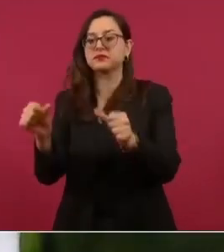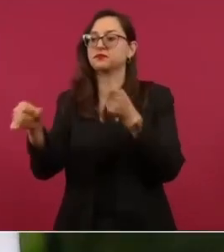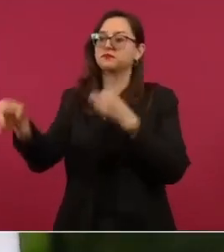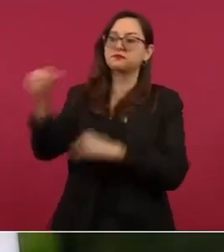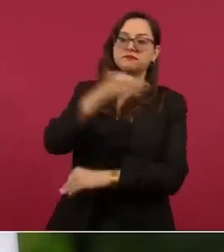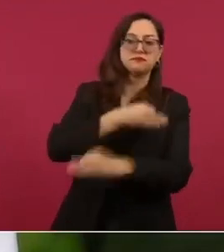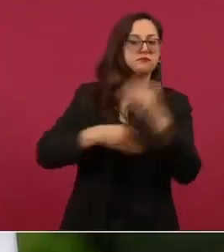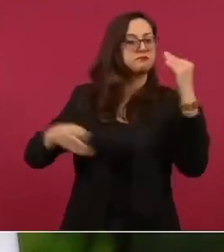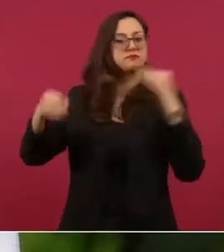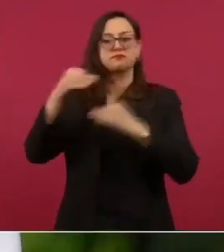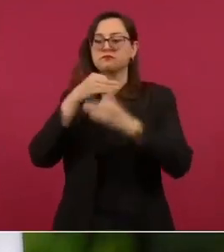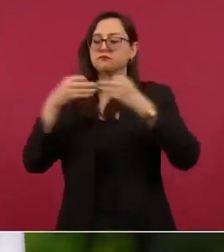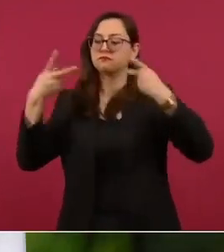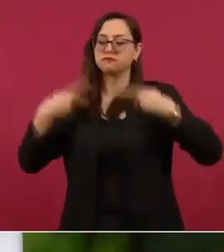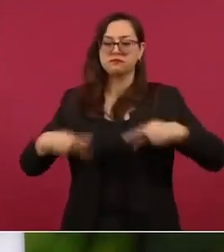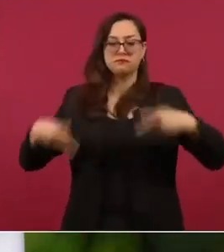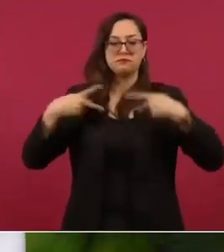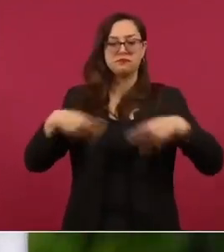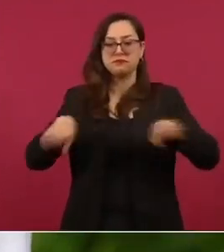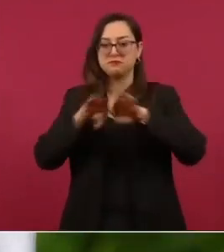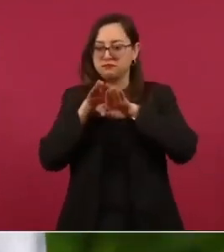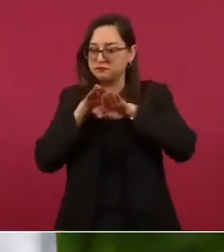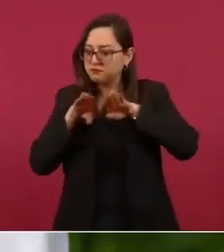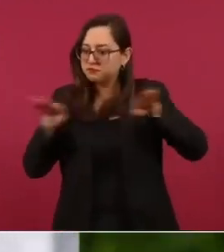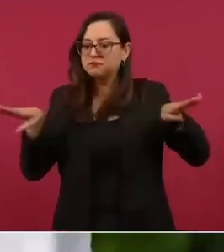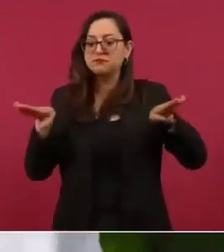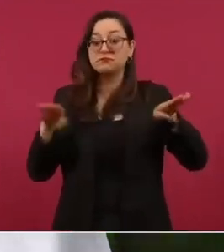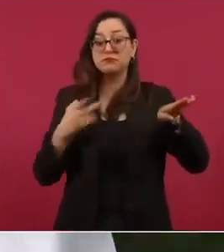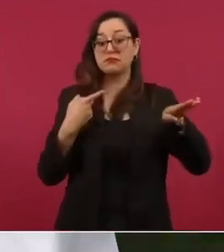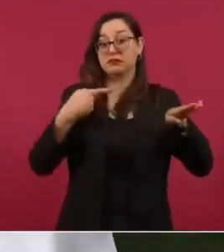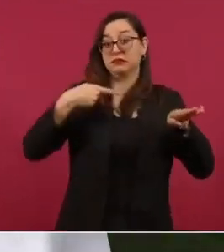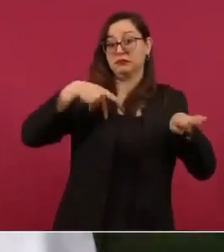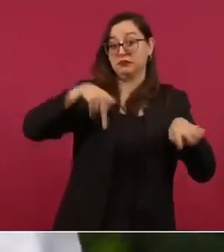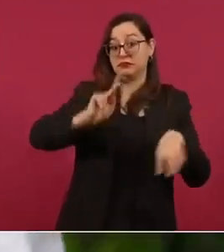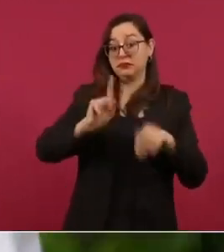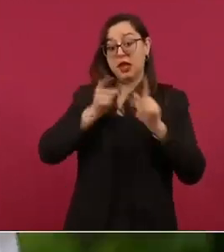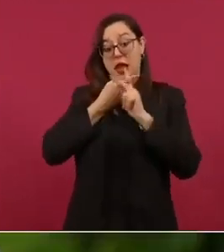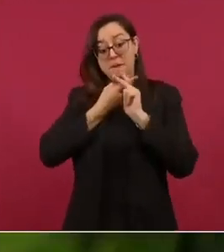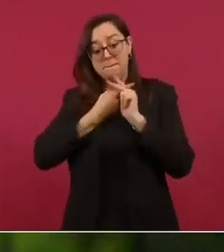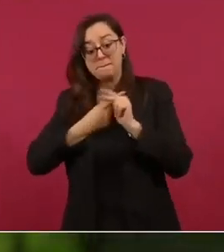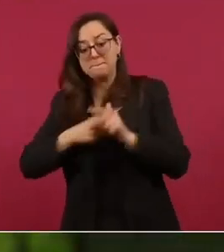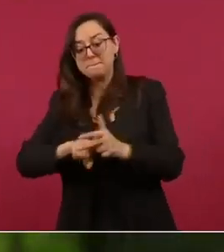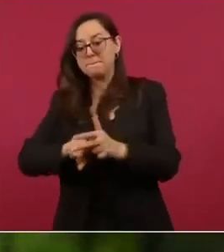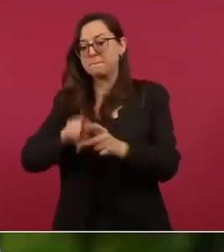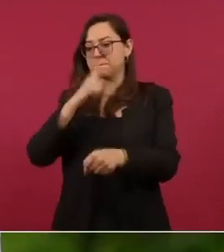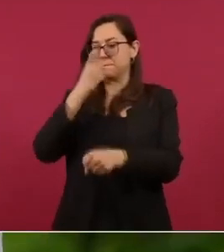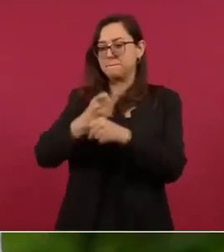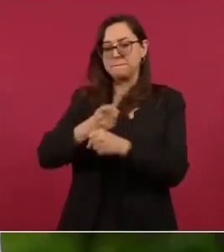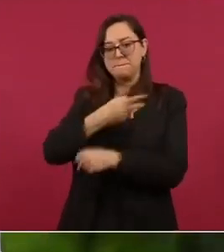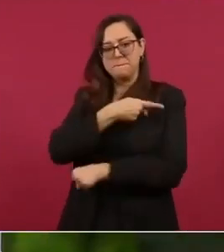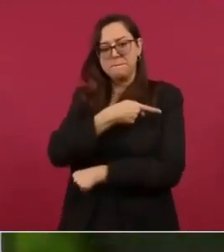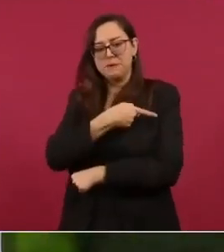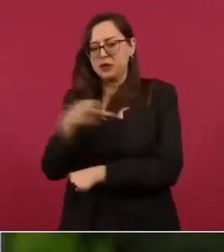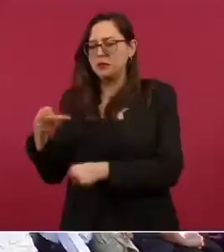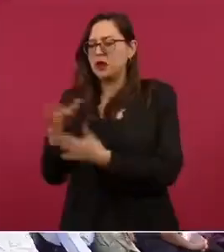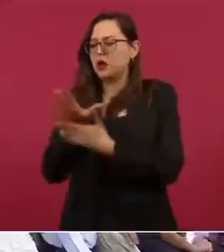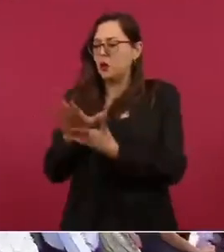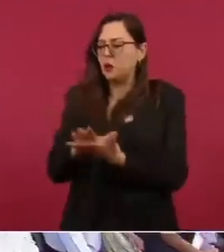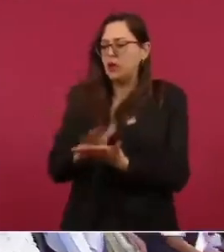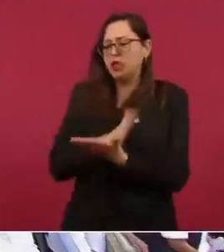todas y a todos pero otorgando preferencia a los pobres y humillados